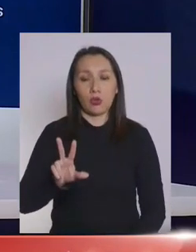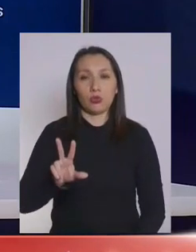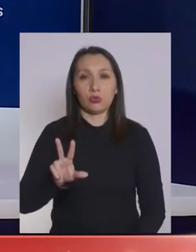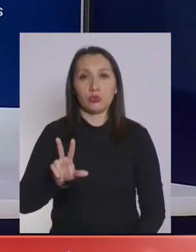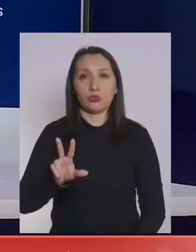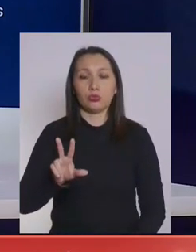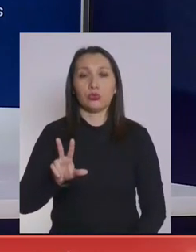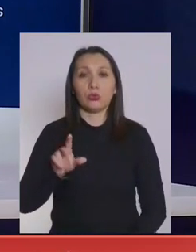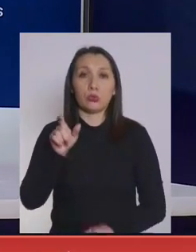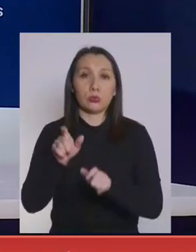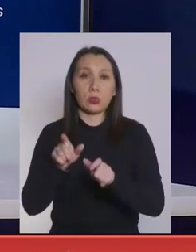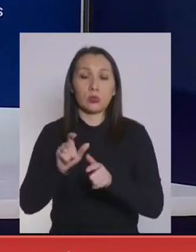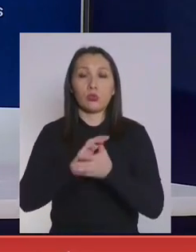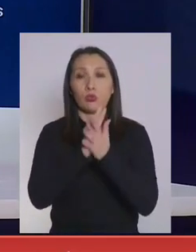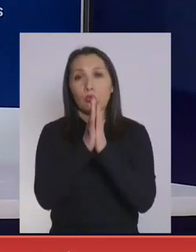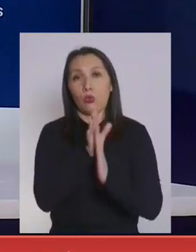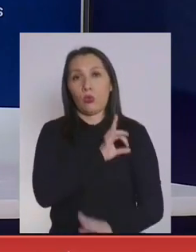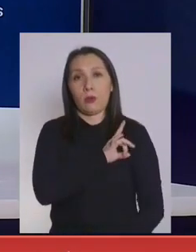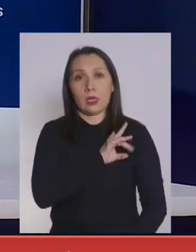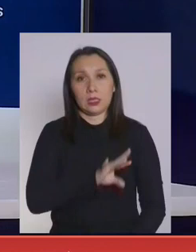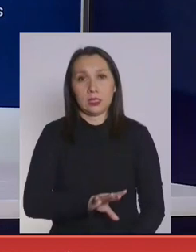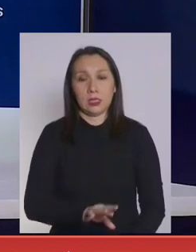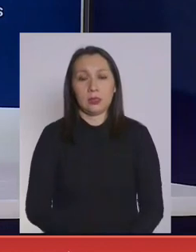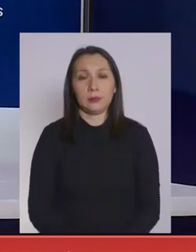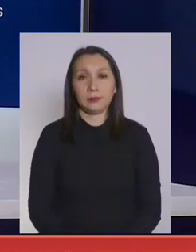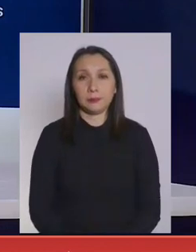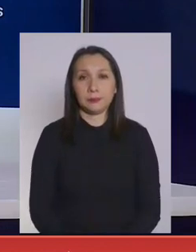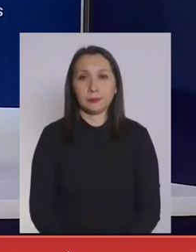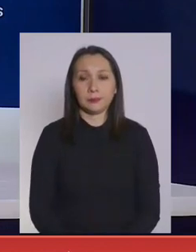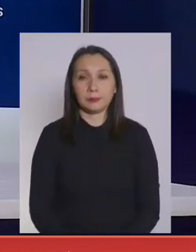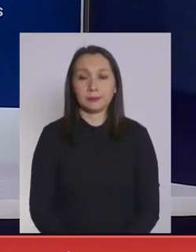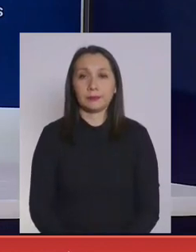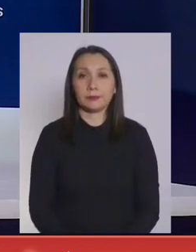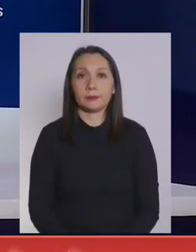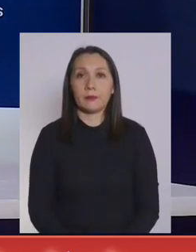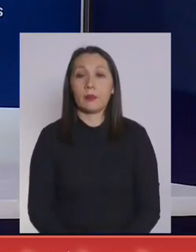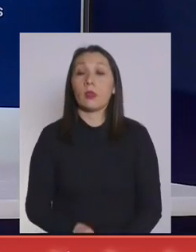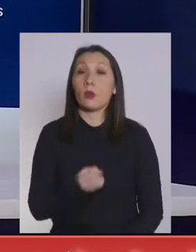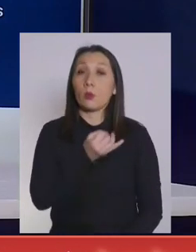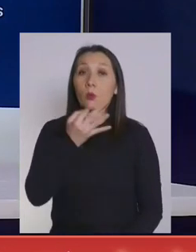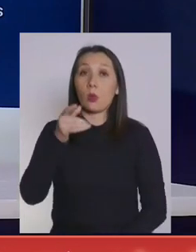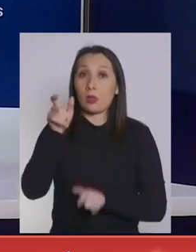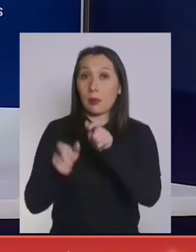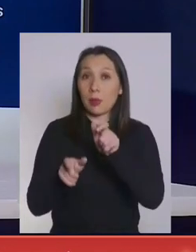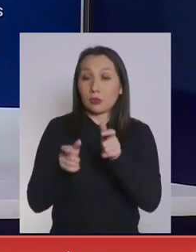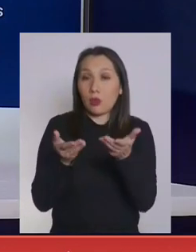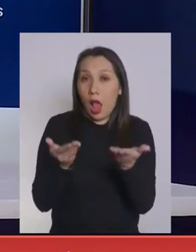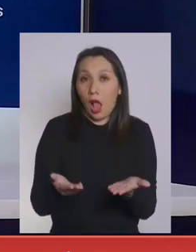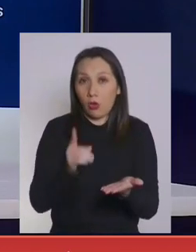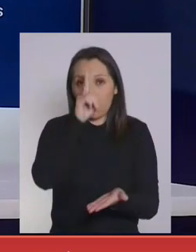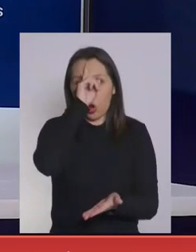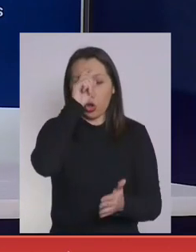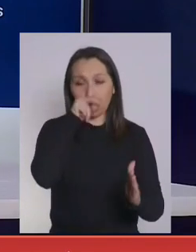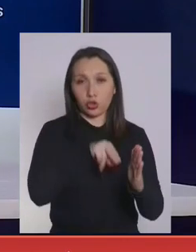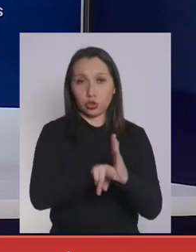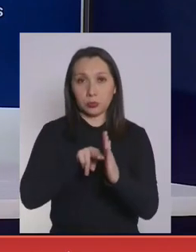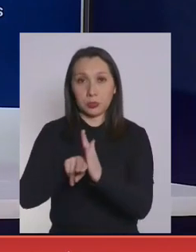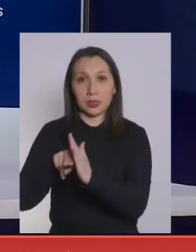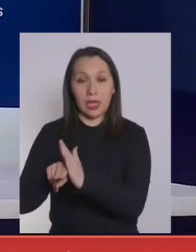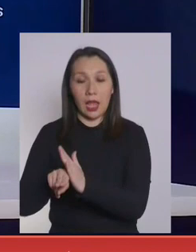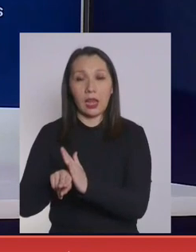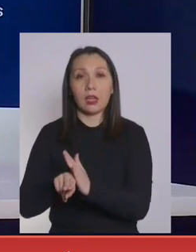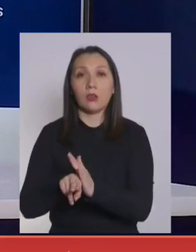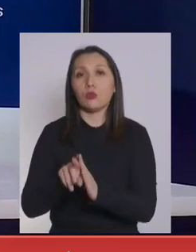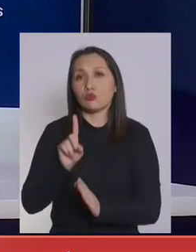en todo el país. En cuanto a la cantidad de personas que se encuentran hospitalizadas,